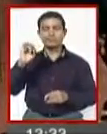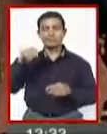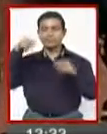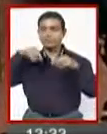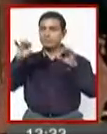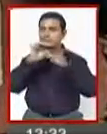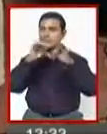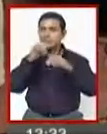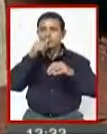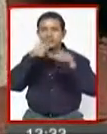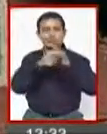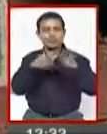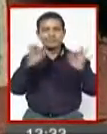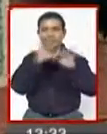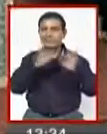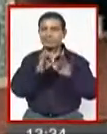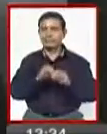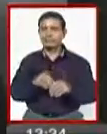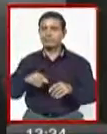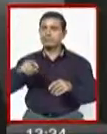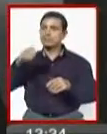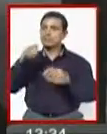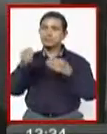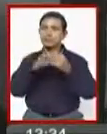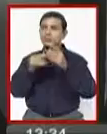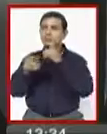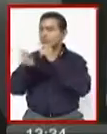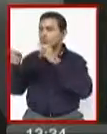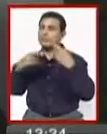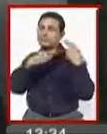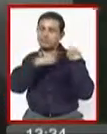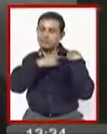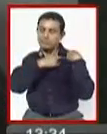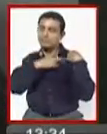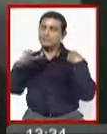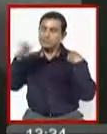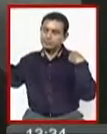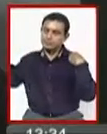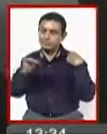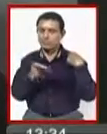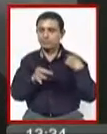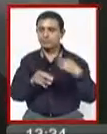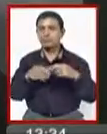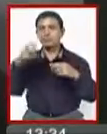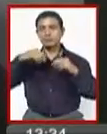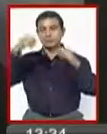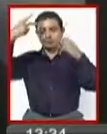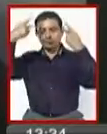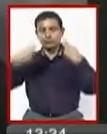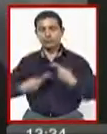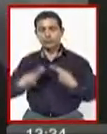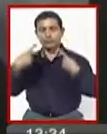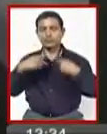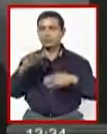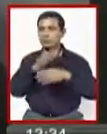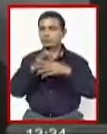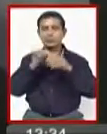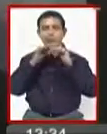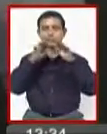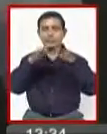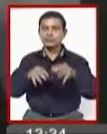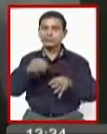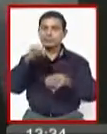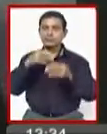tiene que tapar ni azules ni blancos, sino que tengan que caer las personas porque actúan en forma personal, son funcionarios